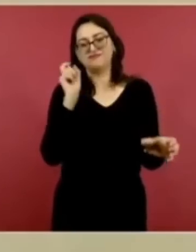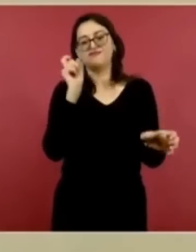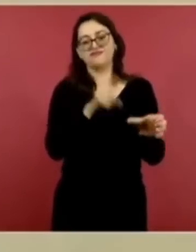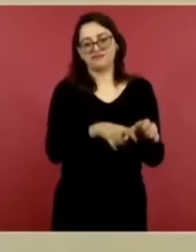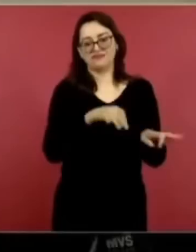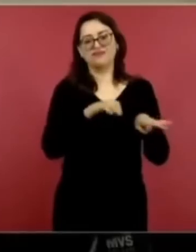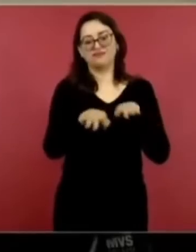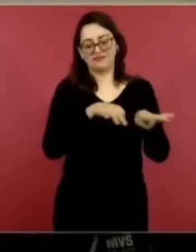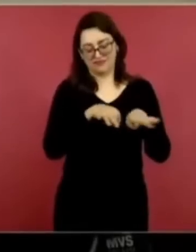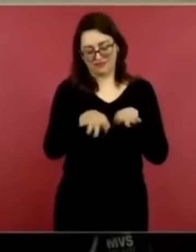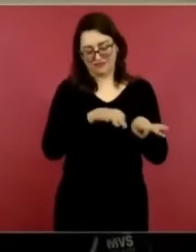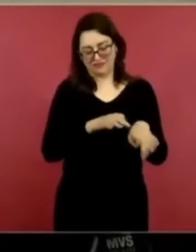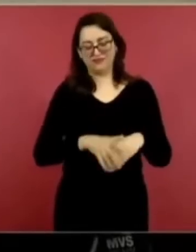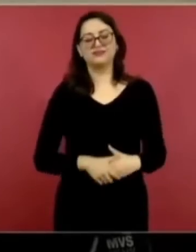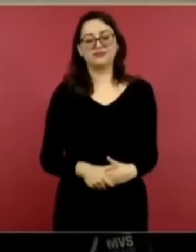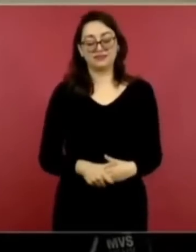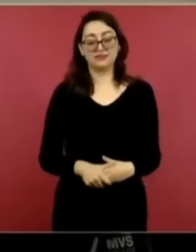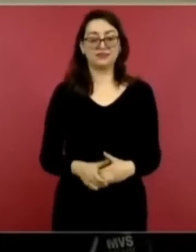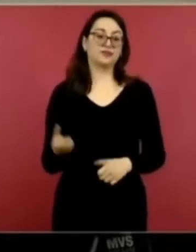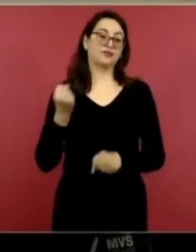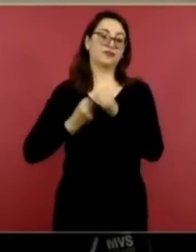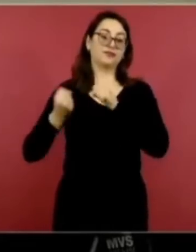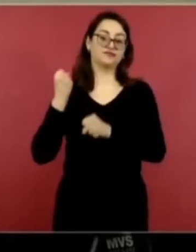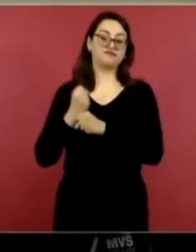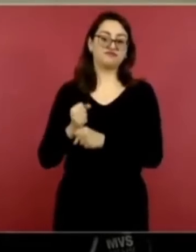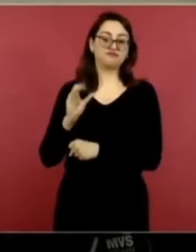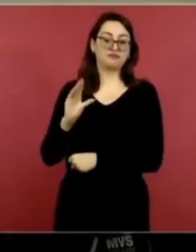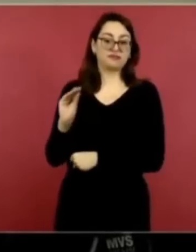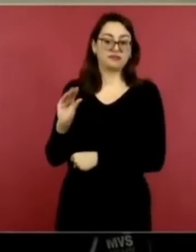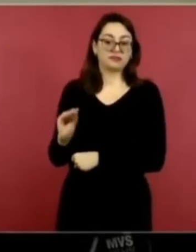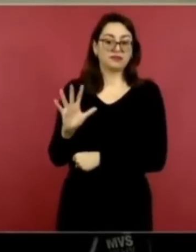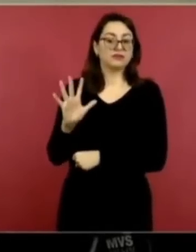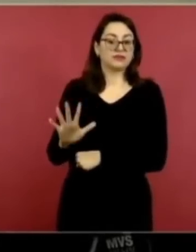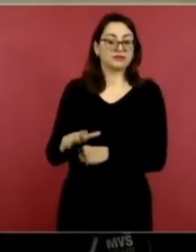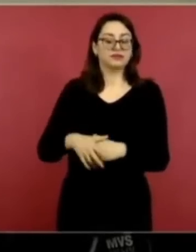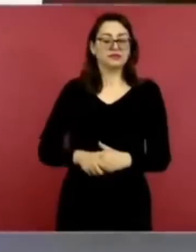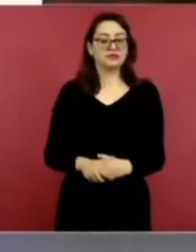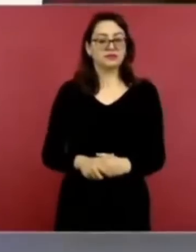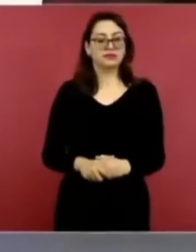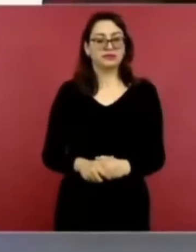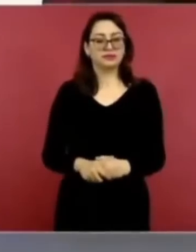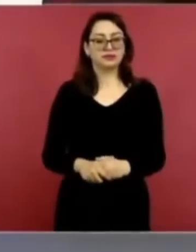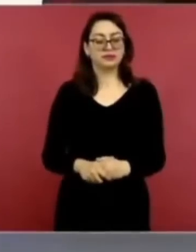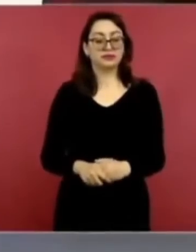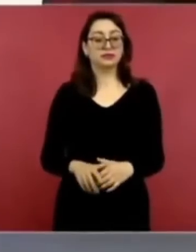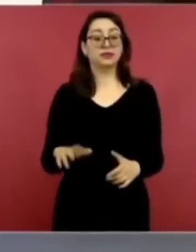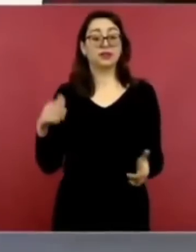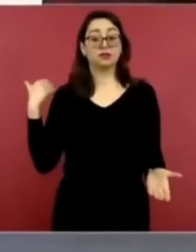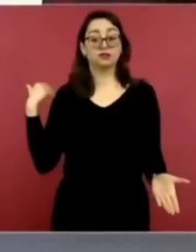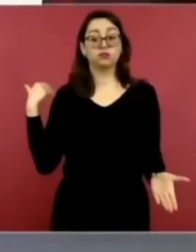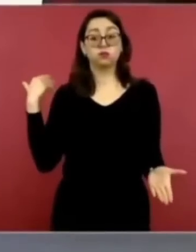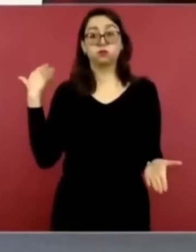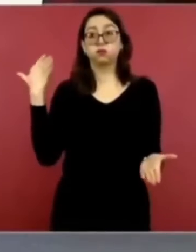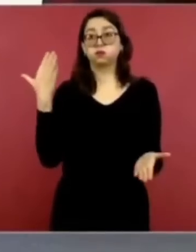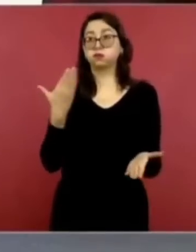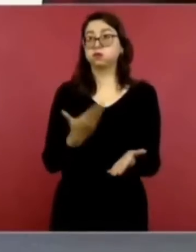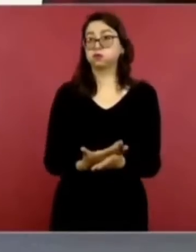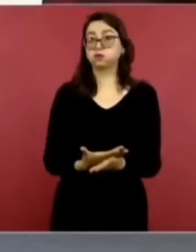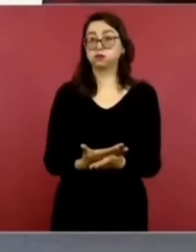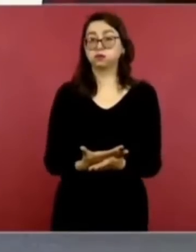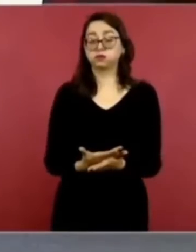Como esto pasó en el 95, ¿cuántos años tienen ahora los jóvenes que nacieron en el 95?